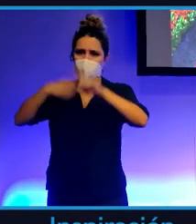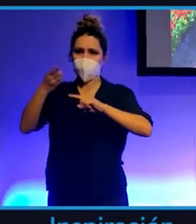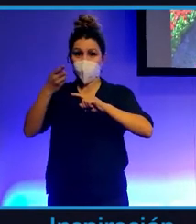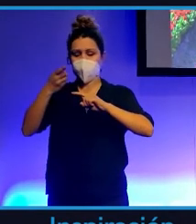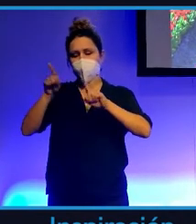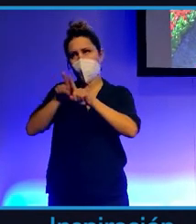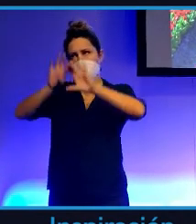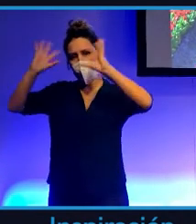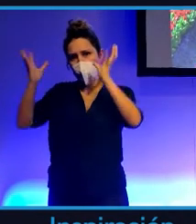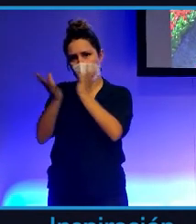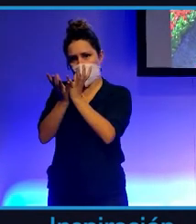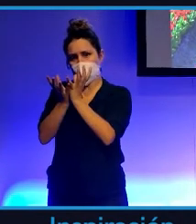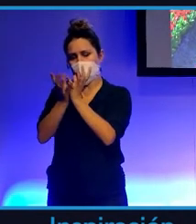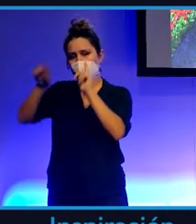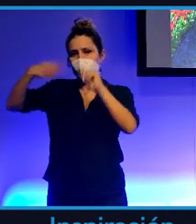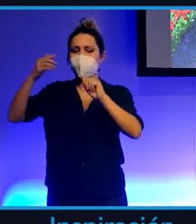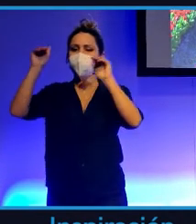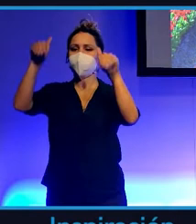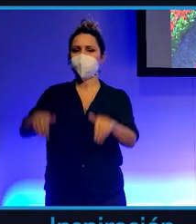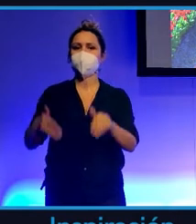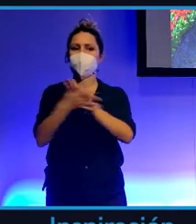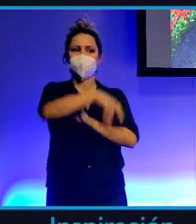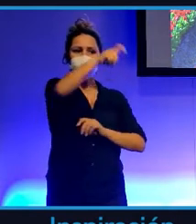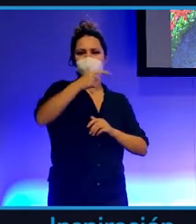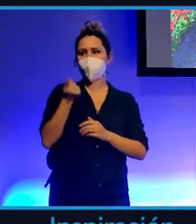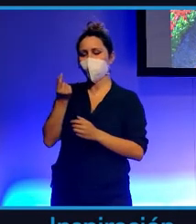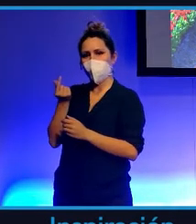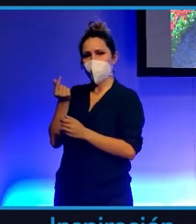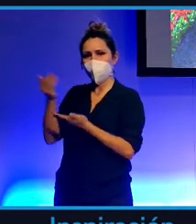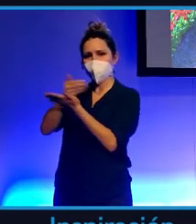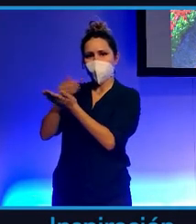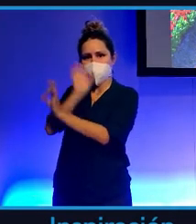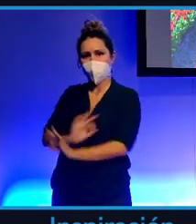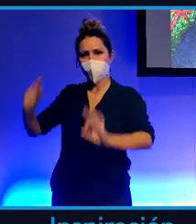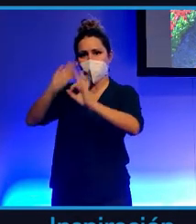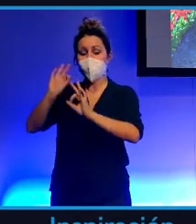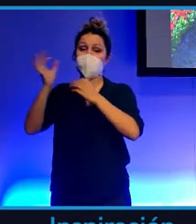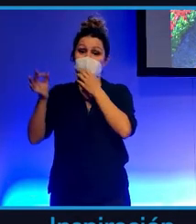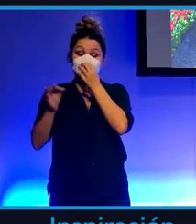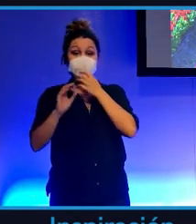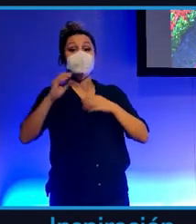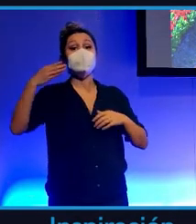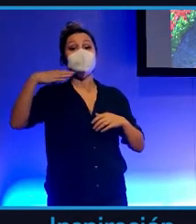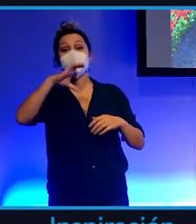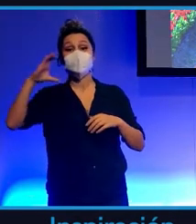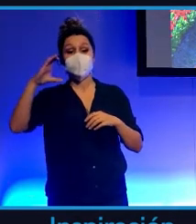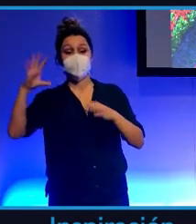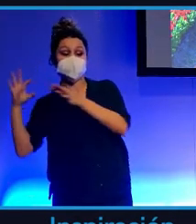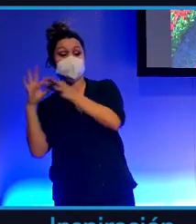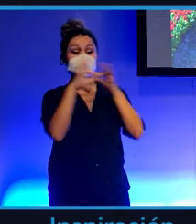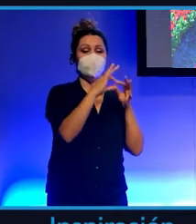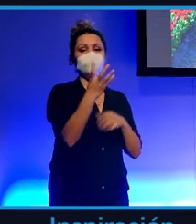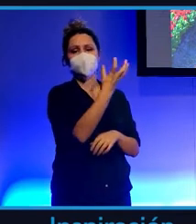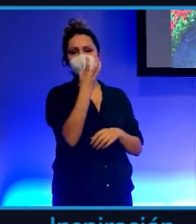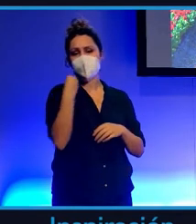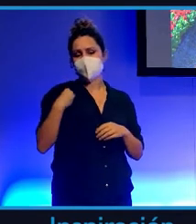Eso es una burbuja que insisten en decir y se identifica Bitcoin con tulipán precisamente por esto.